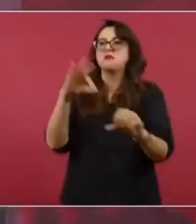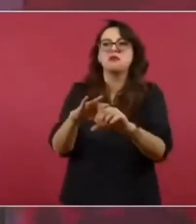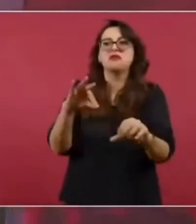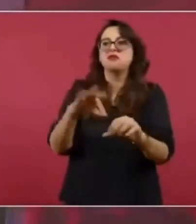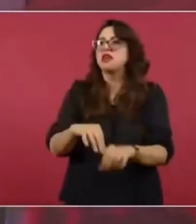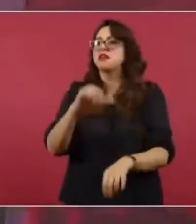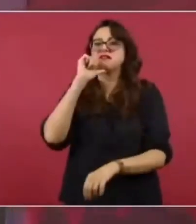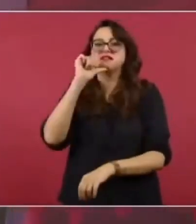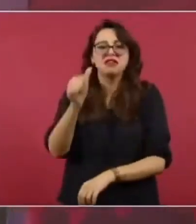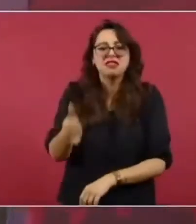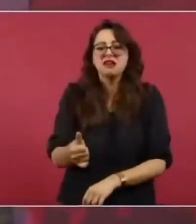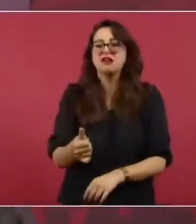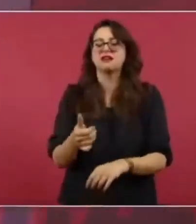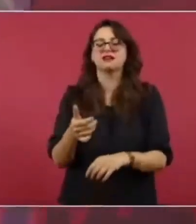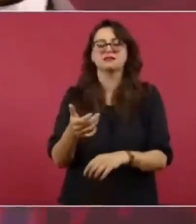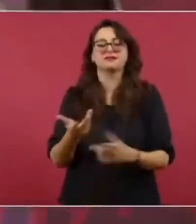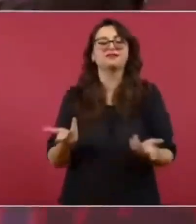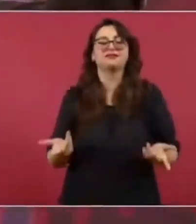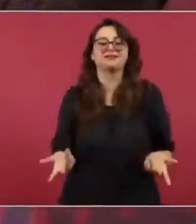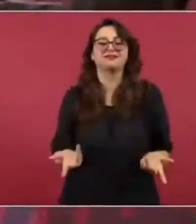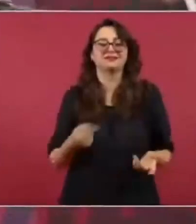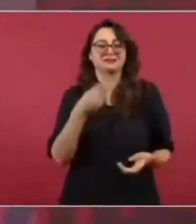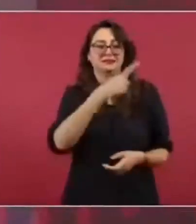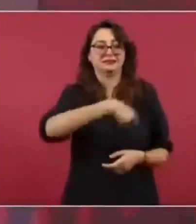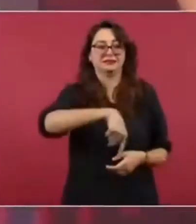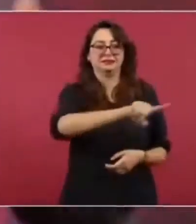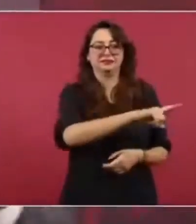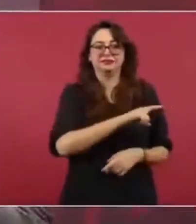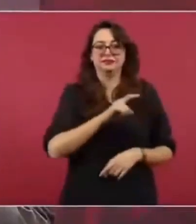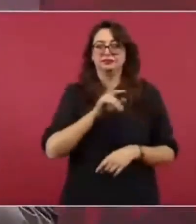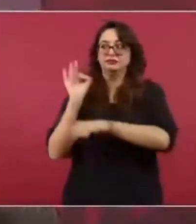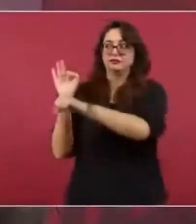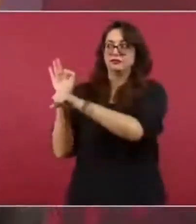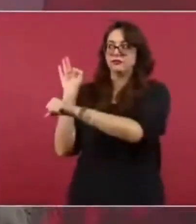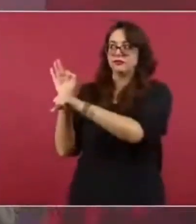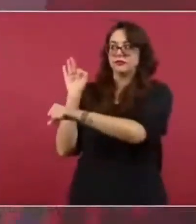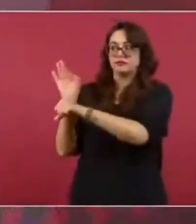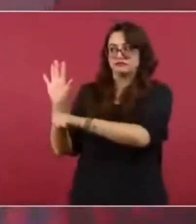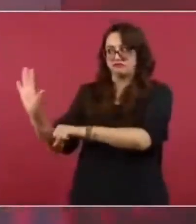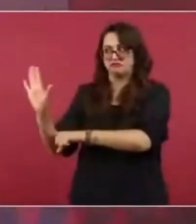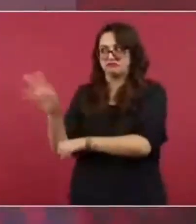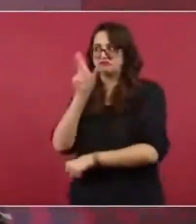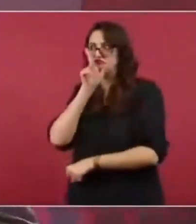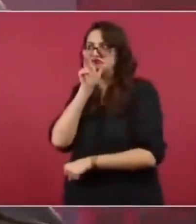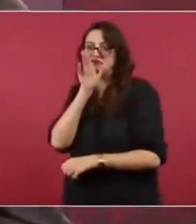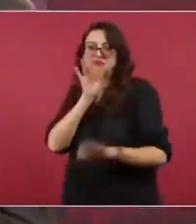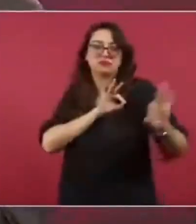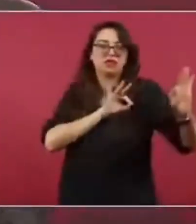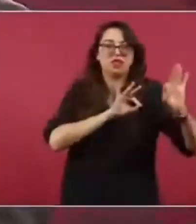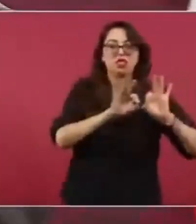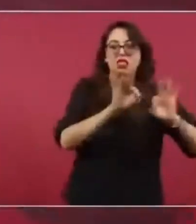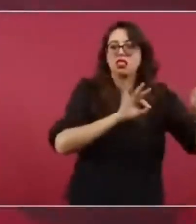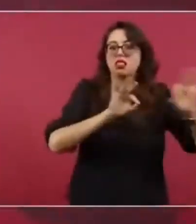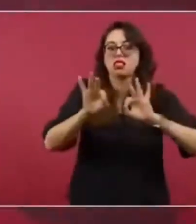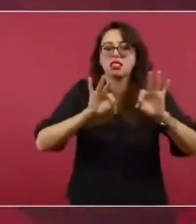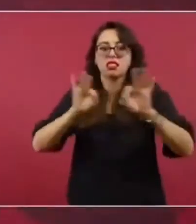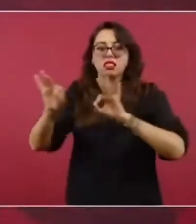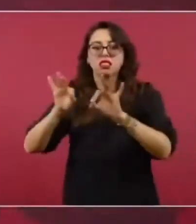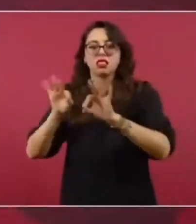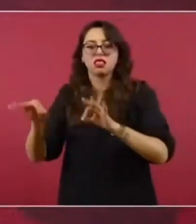pero eso ayuda ayuda mucho porque antes